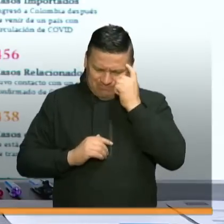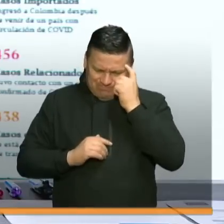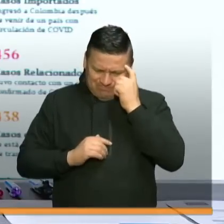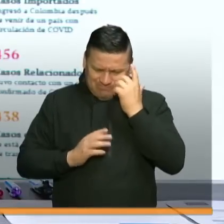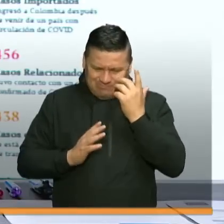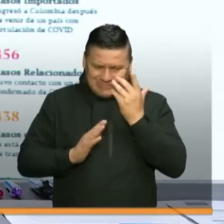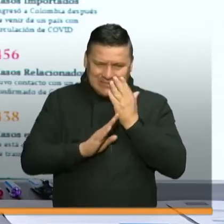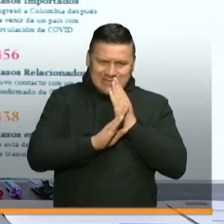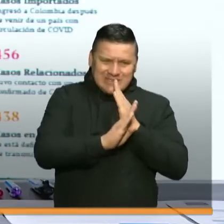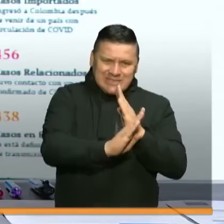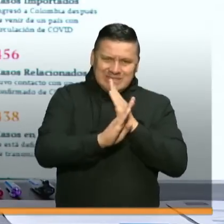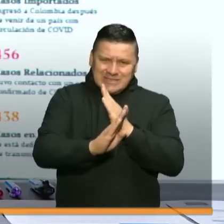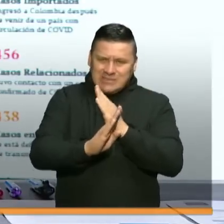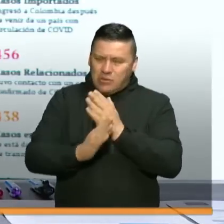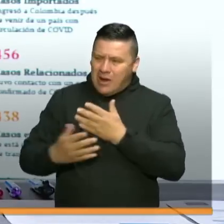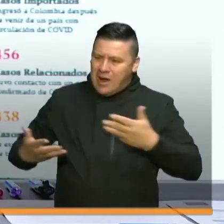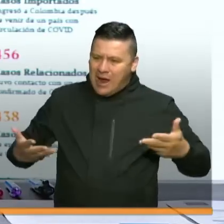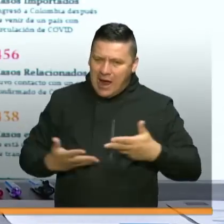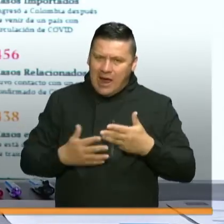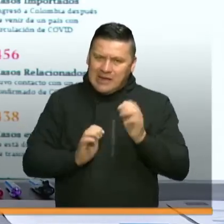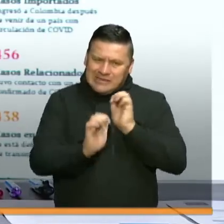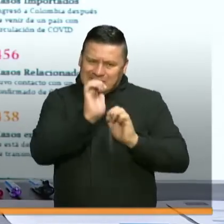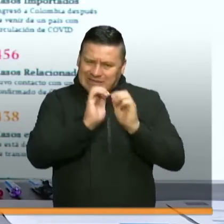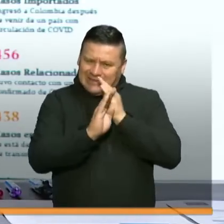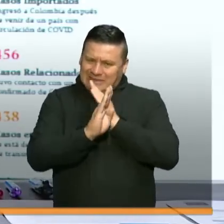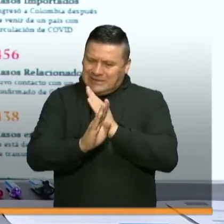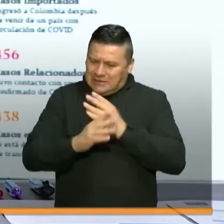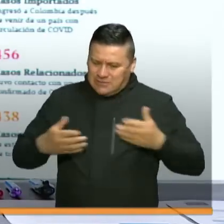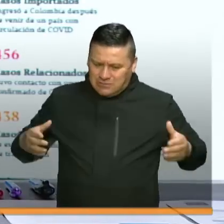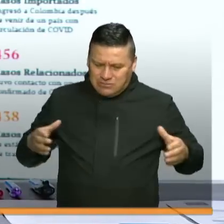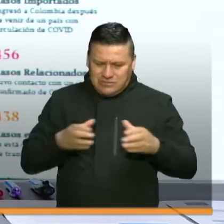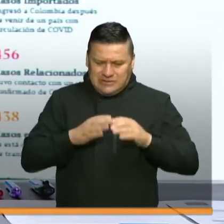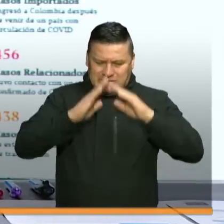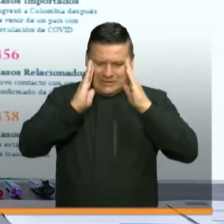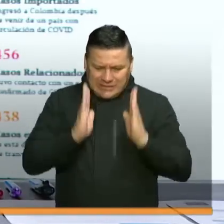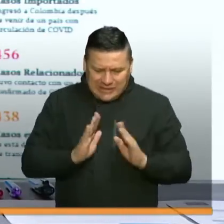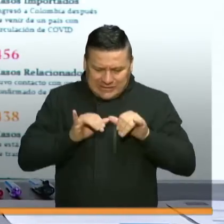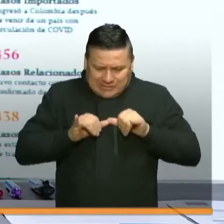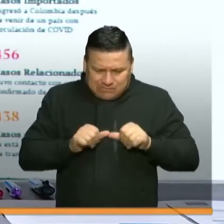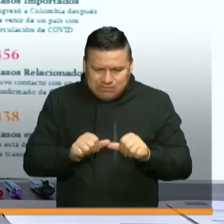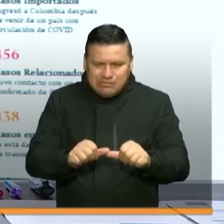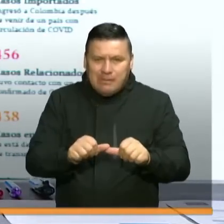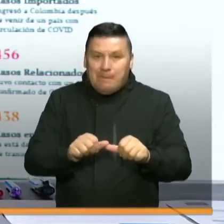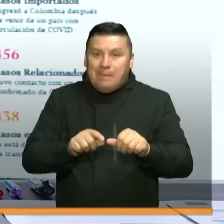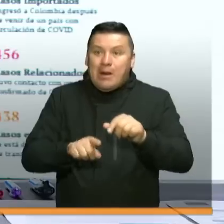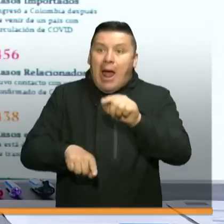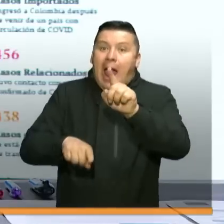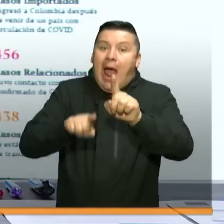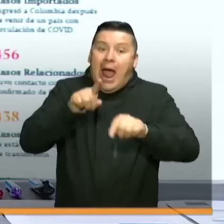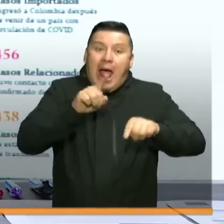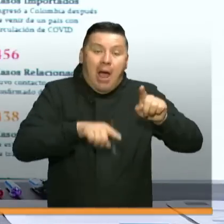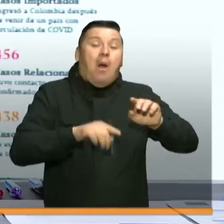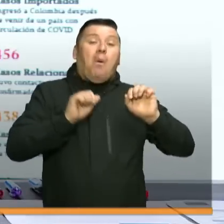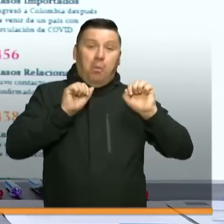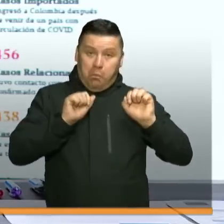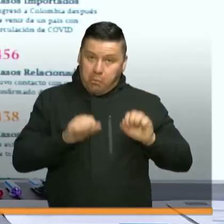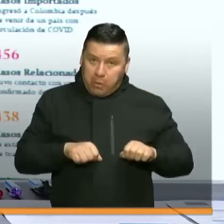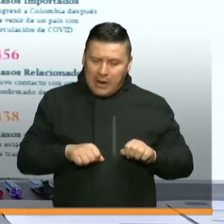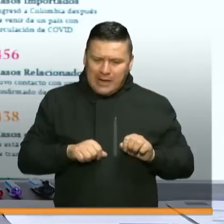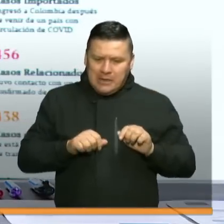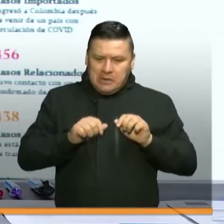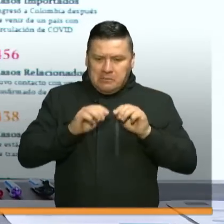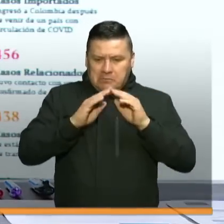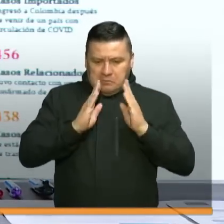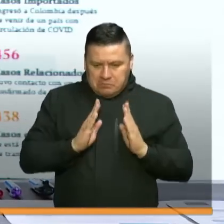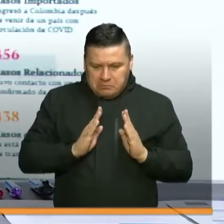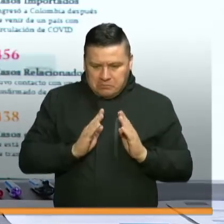un aislamiento preventivo colaborativo, ahí lo que nosotros buscamos es que algunos sectores puedan también retomar